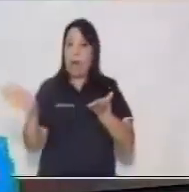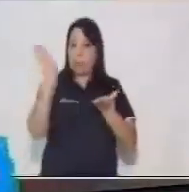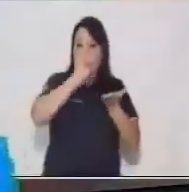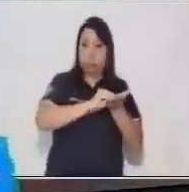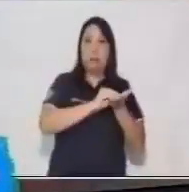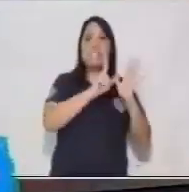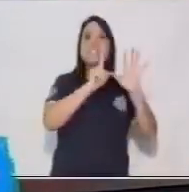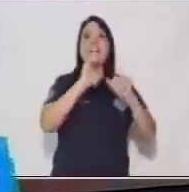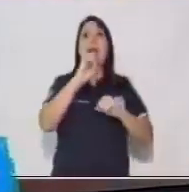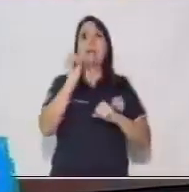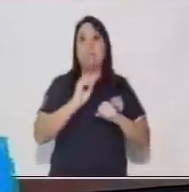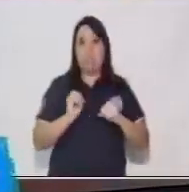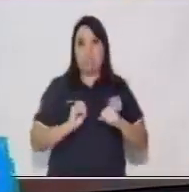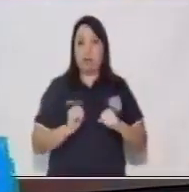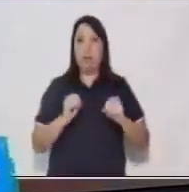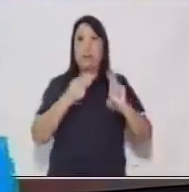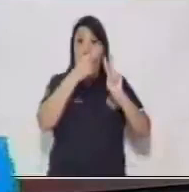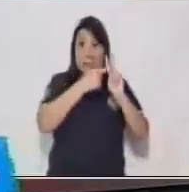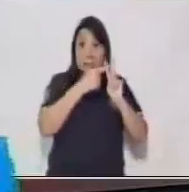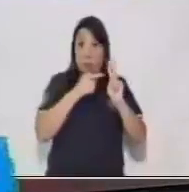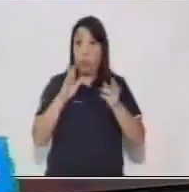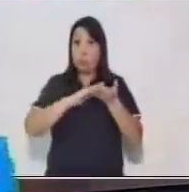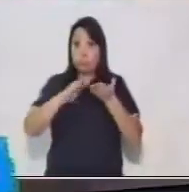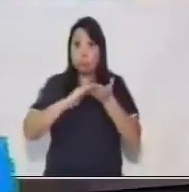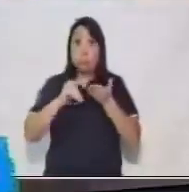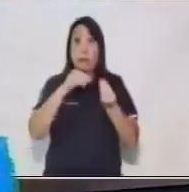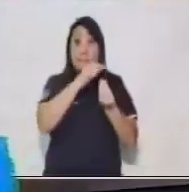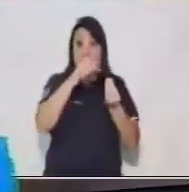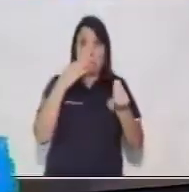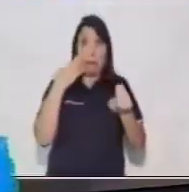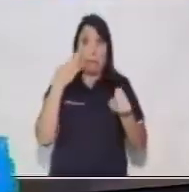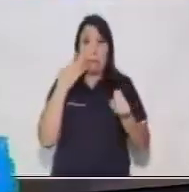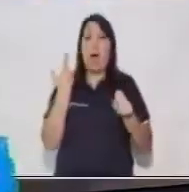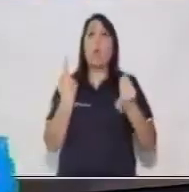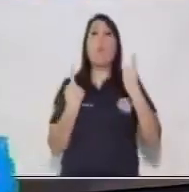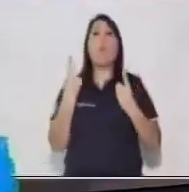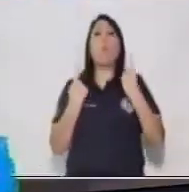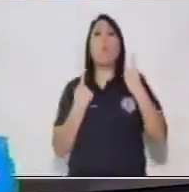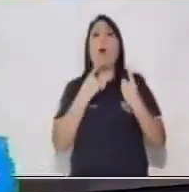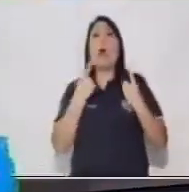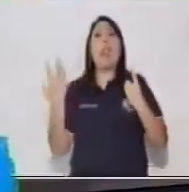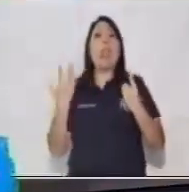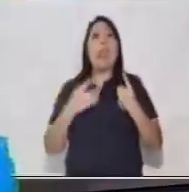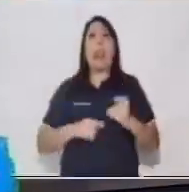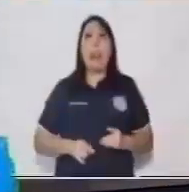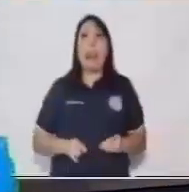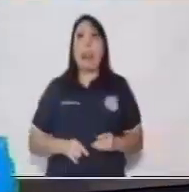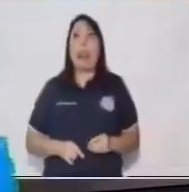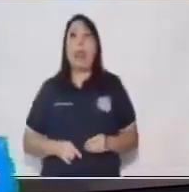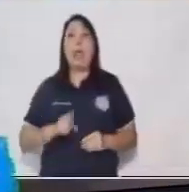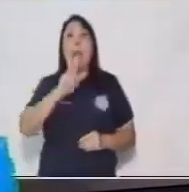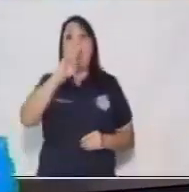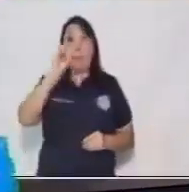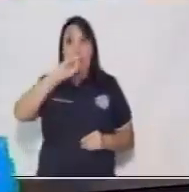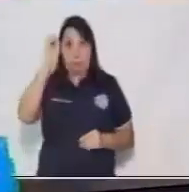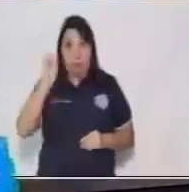obtiene. El segundo gasto que ella realiza, que es mayor a los demás, es el